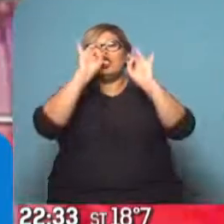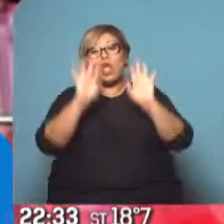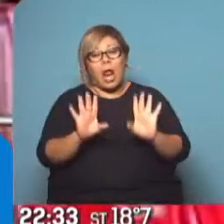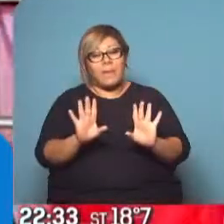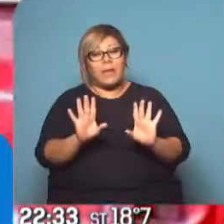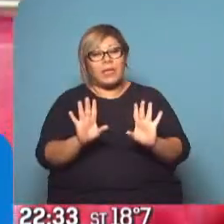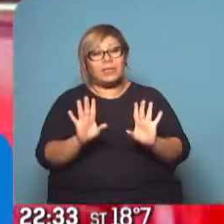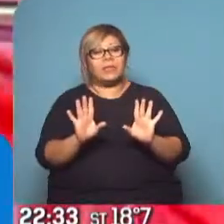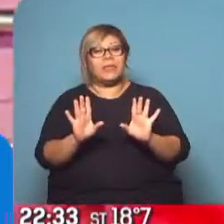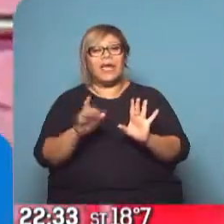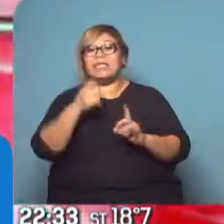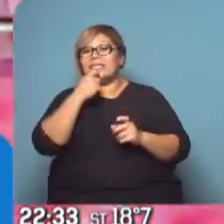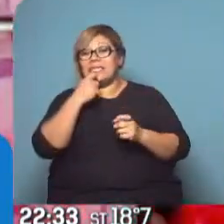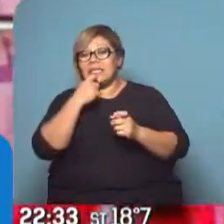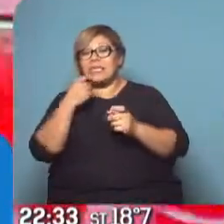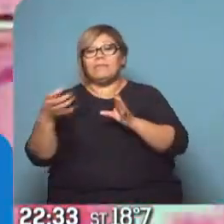y extenso.